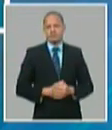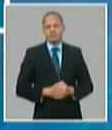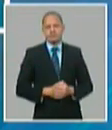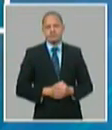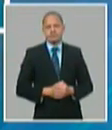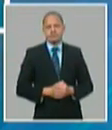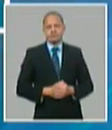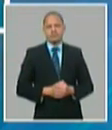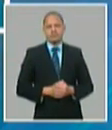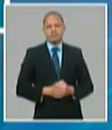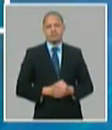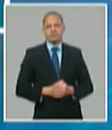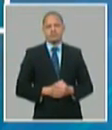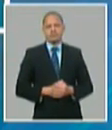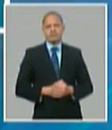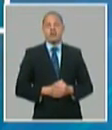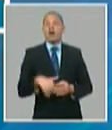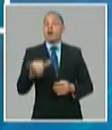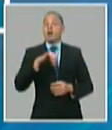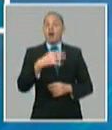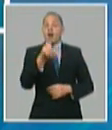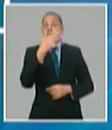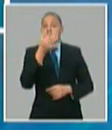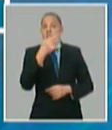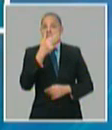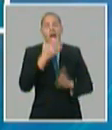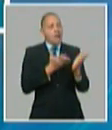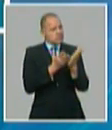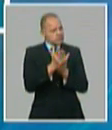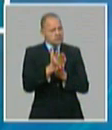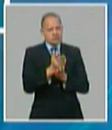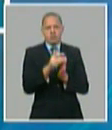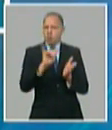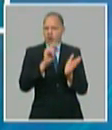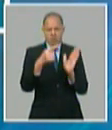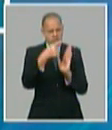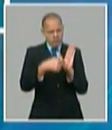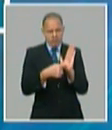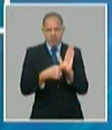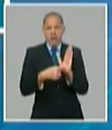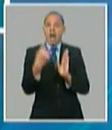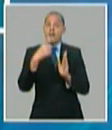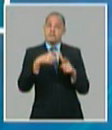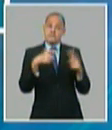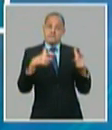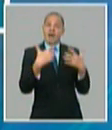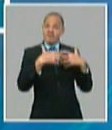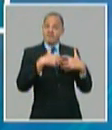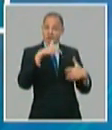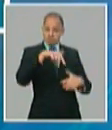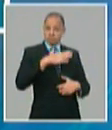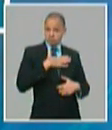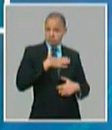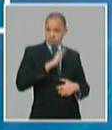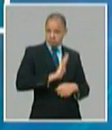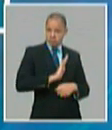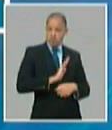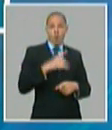el cuadro básico de medicamentos se concibe con 619 363 de producción nacional y 256 importados